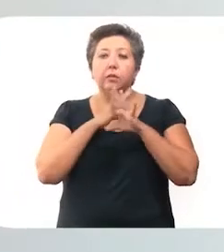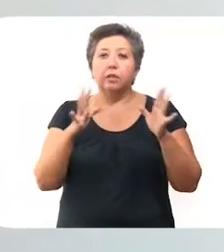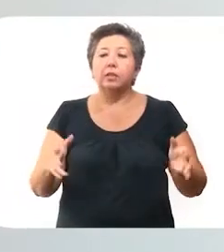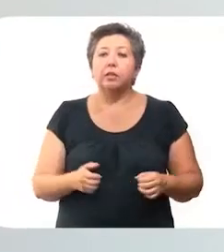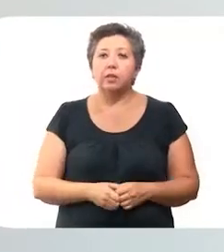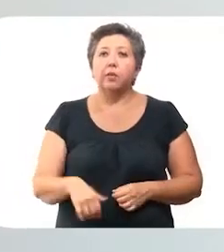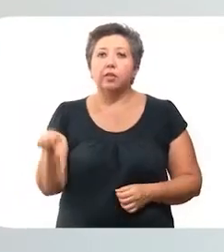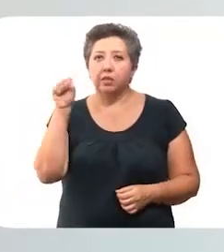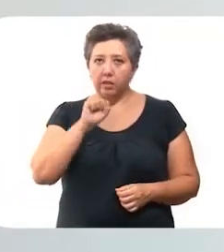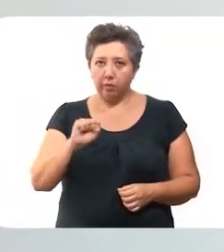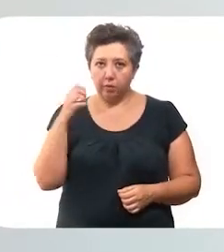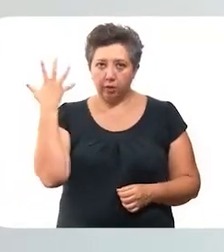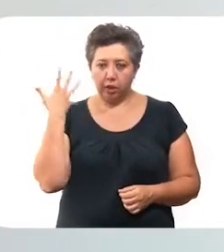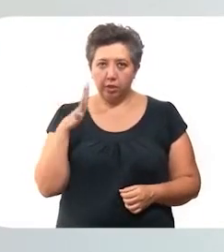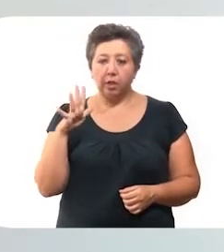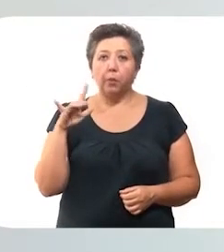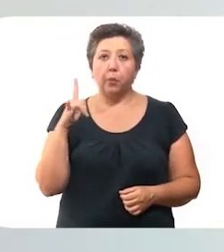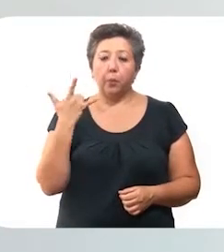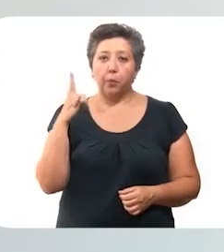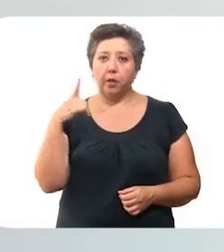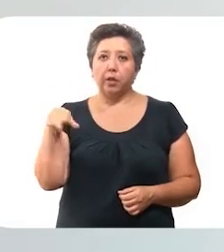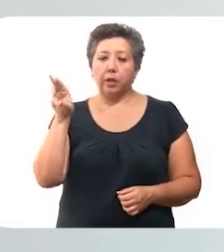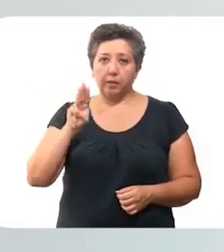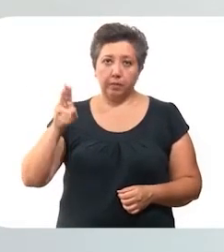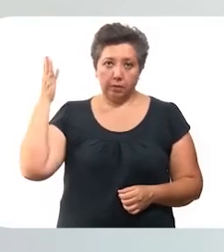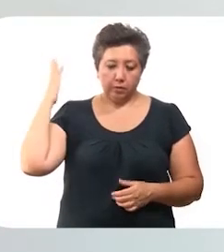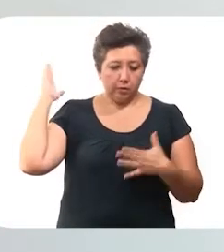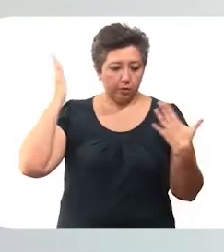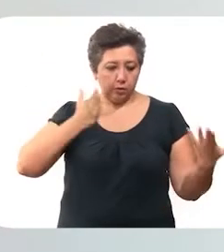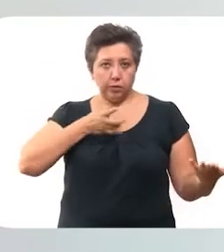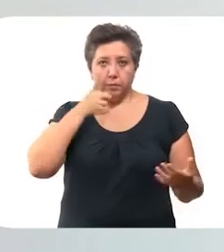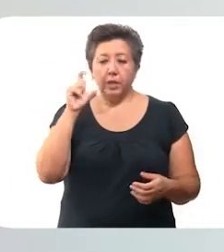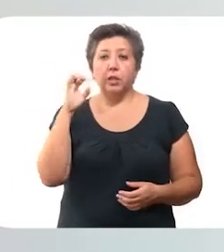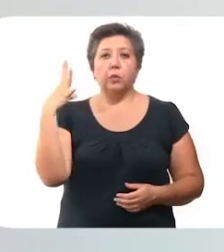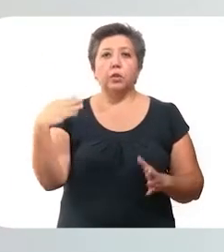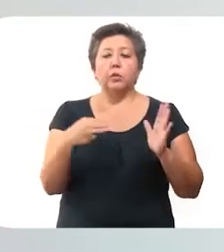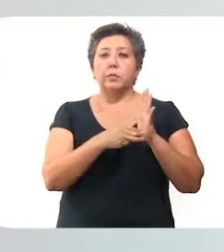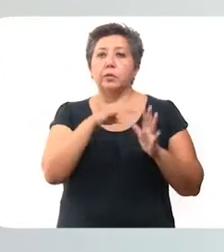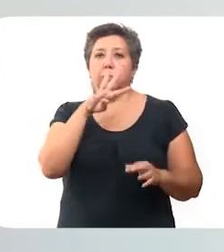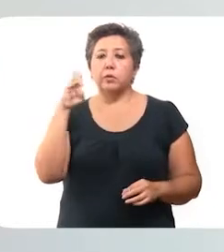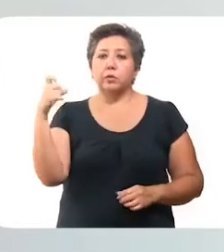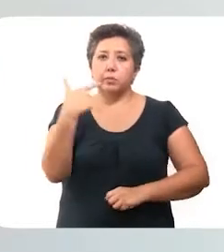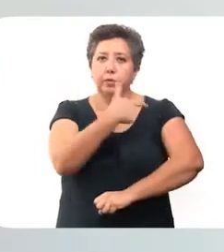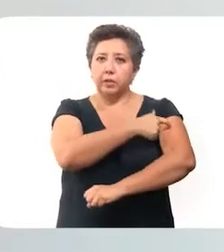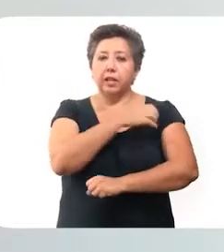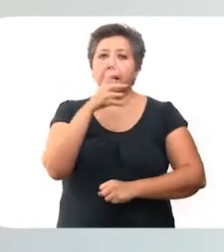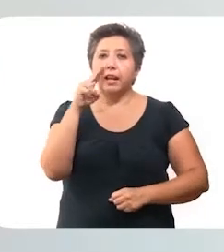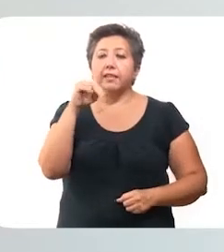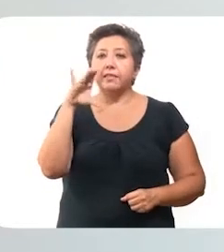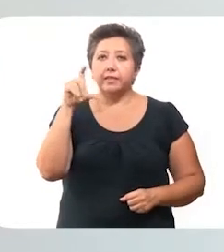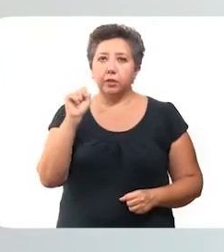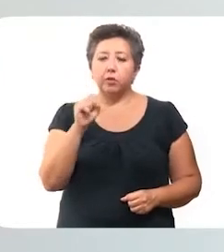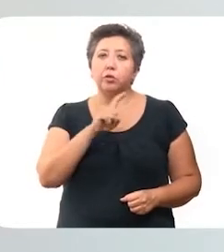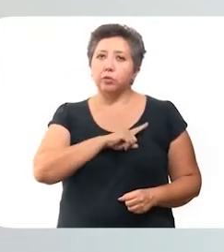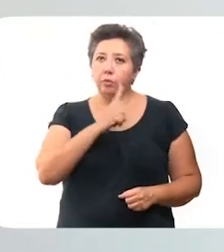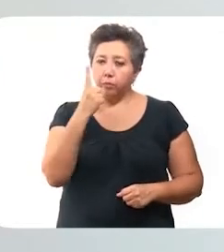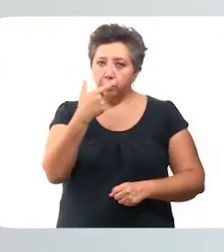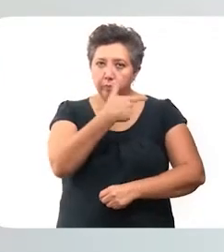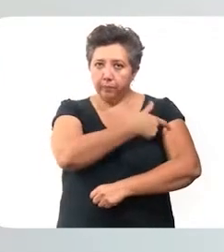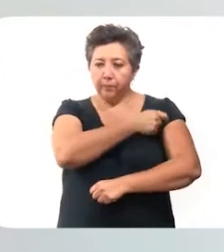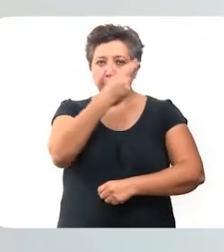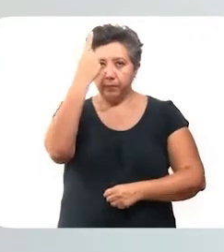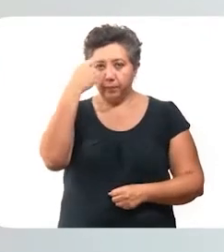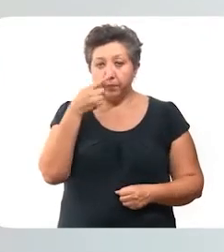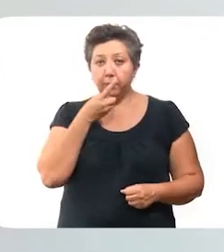parte médico de este sábado 10 de julio. El miércoles llegó un nuevo lote de 24,400 vacunas cancino de una sola dosis